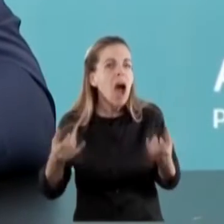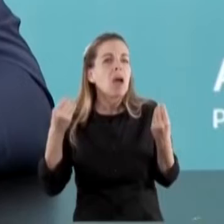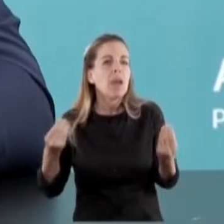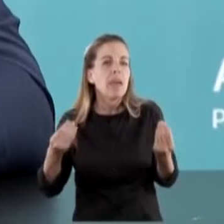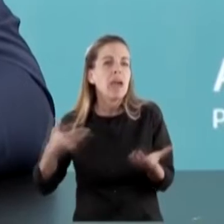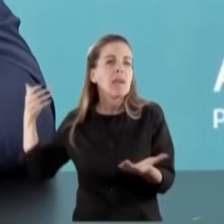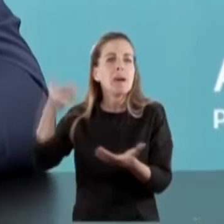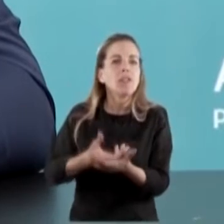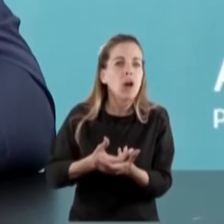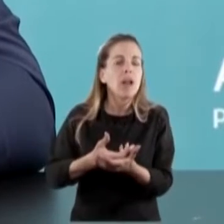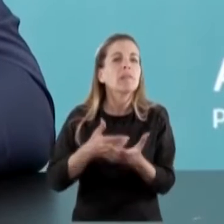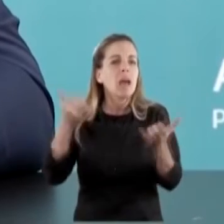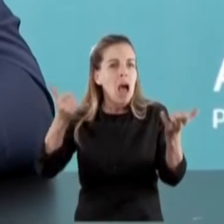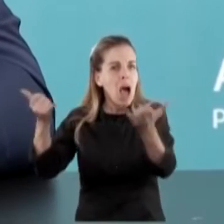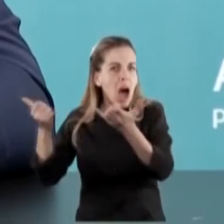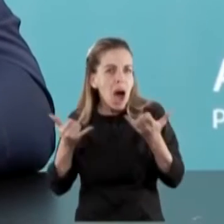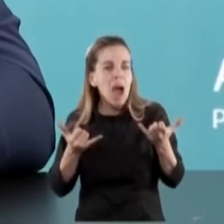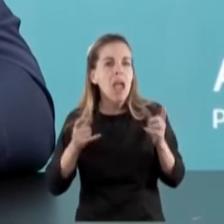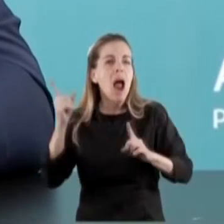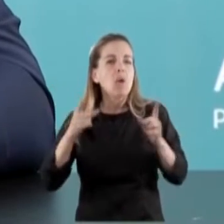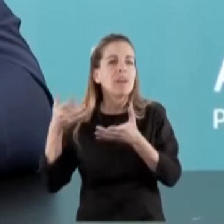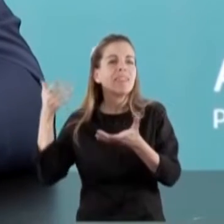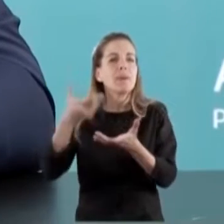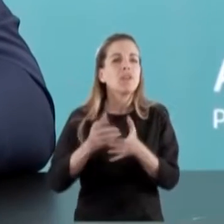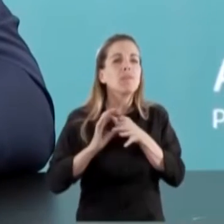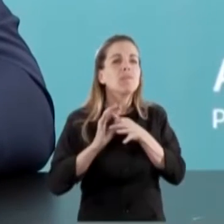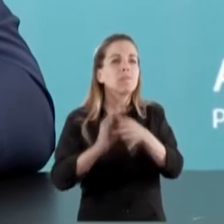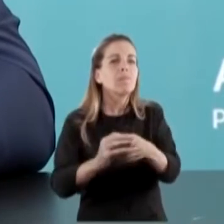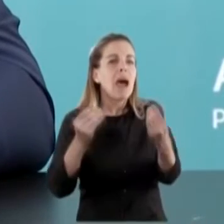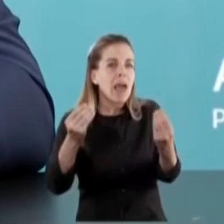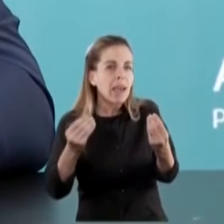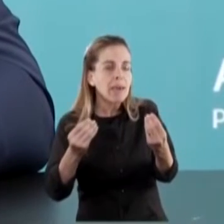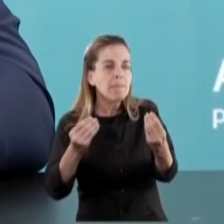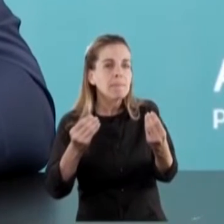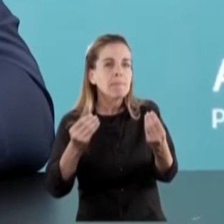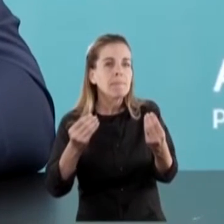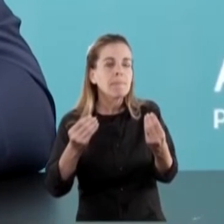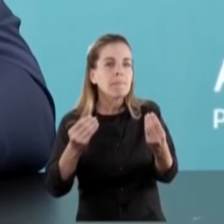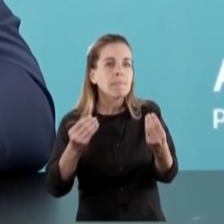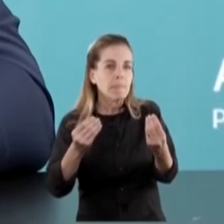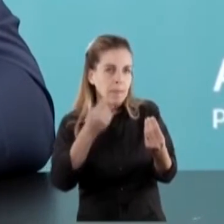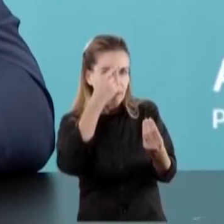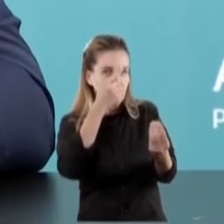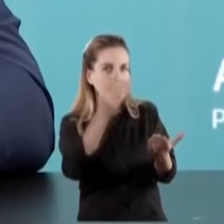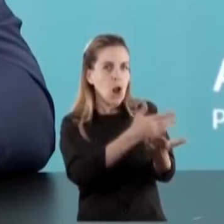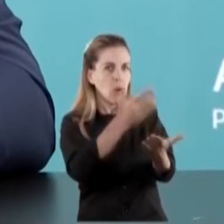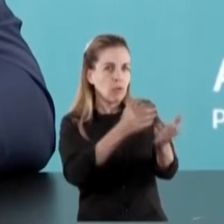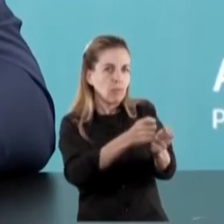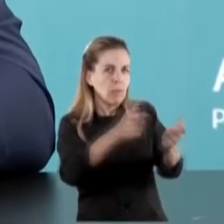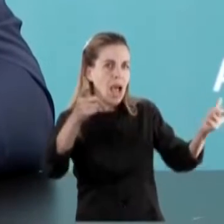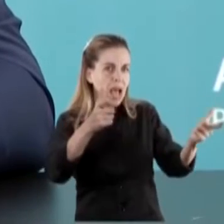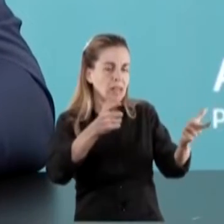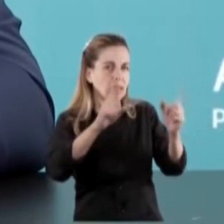que se están llevando adelante vinculadas a aumentar la capacidad de producción de gas,